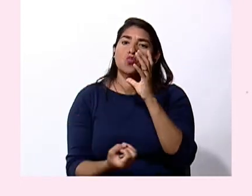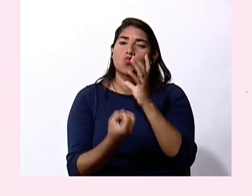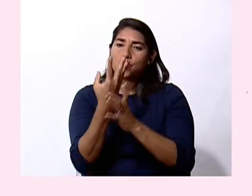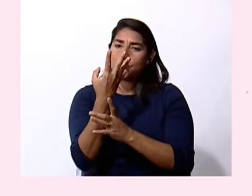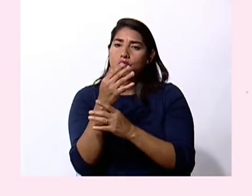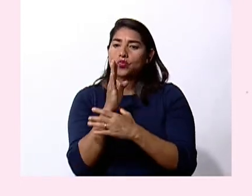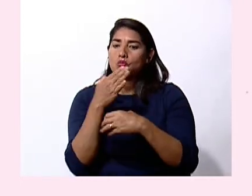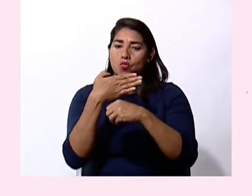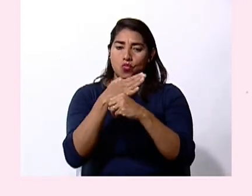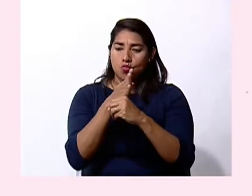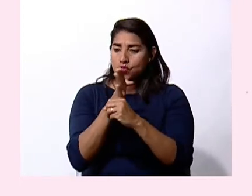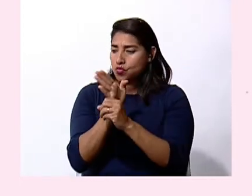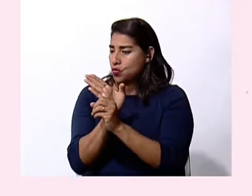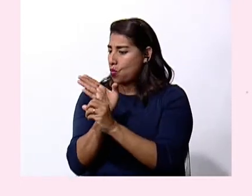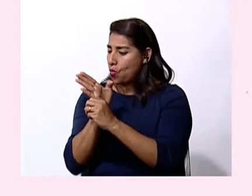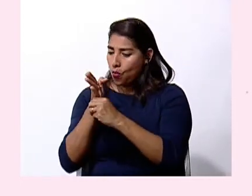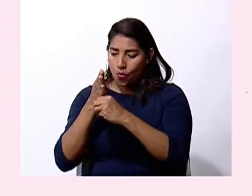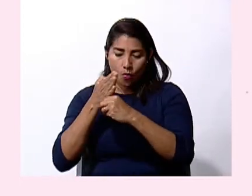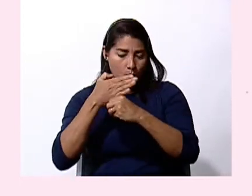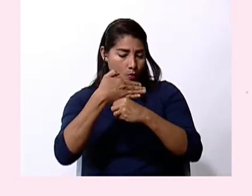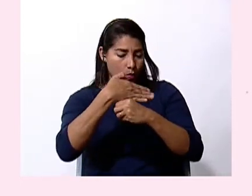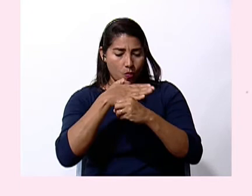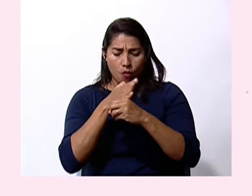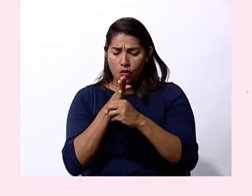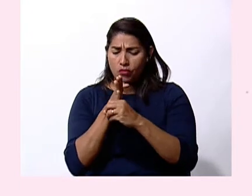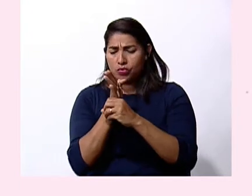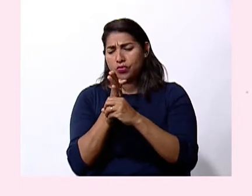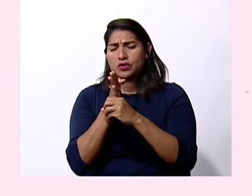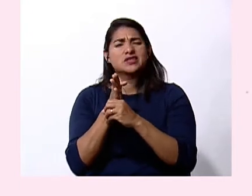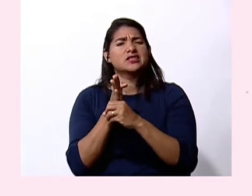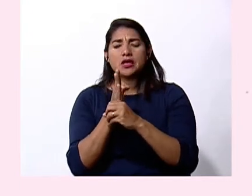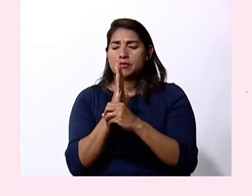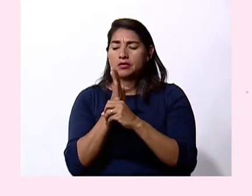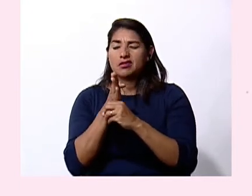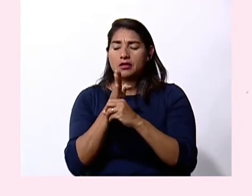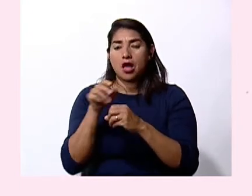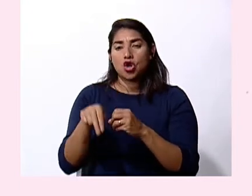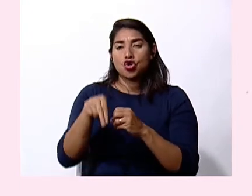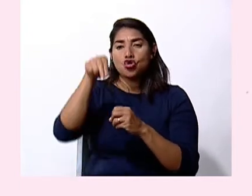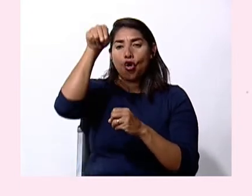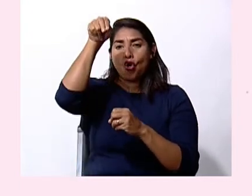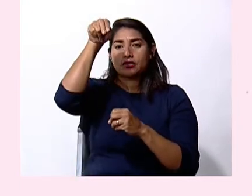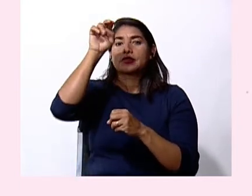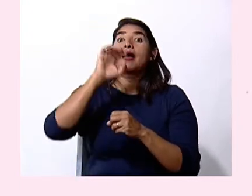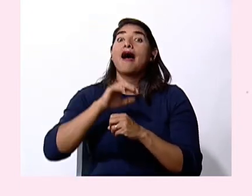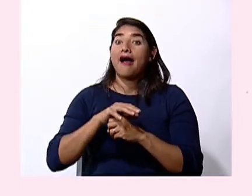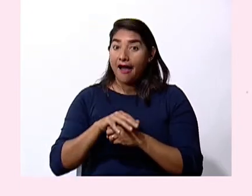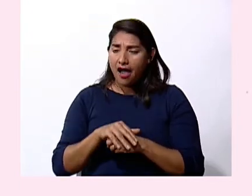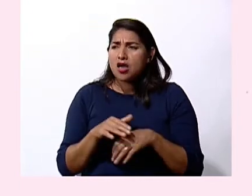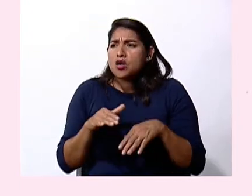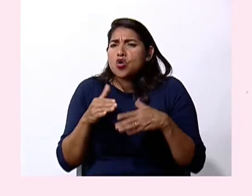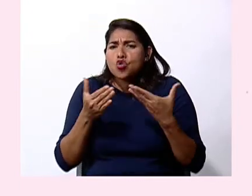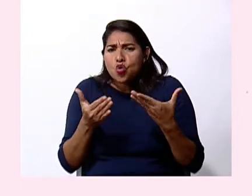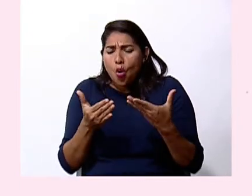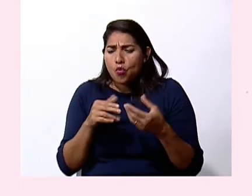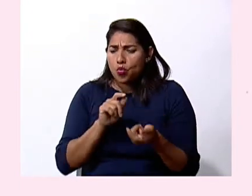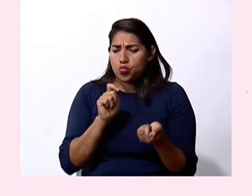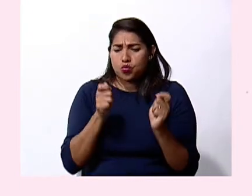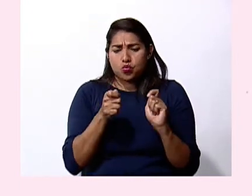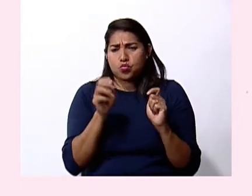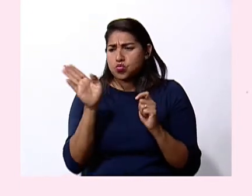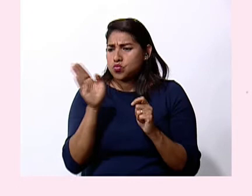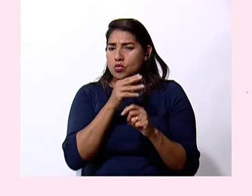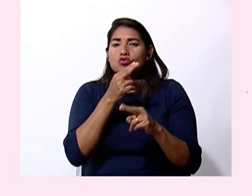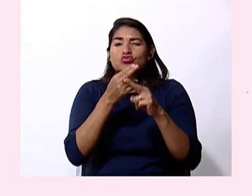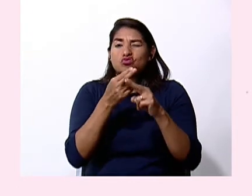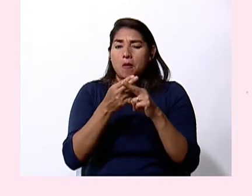la rosa de los vientos siempre va a estar dirigiendo hacia el norte ahora vamos a ver cómo se clasifican los